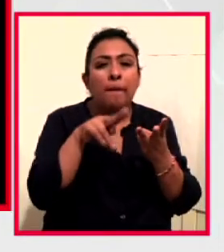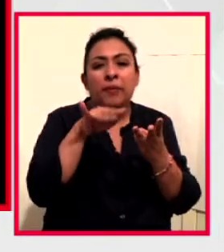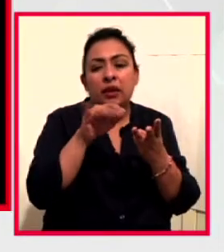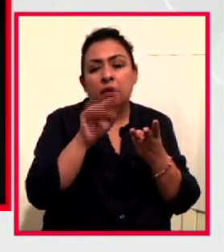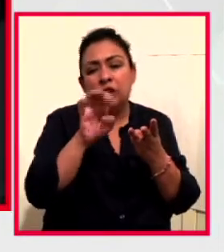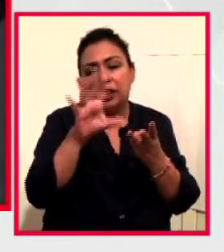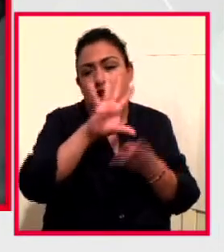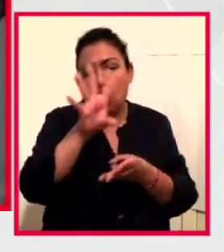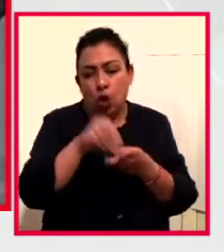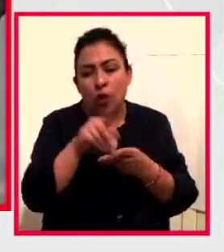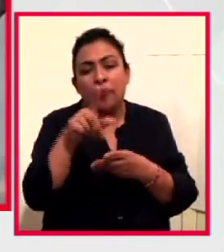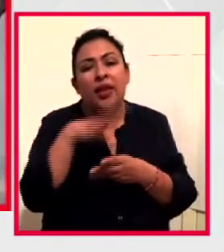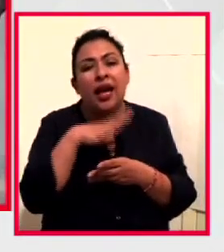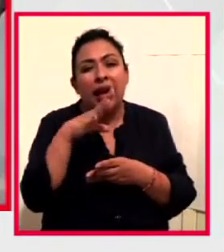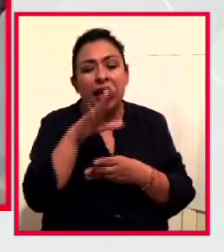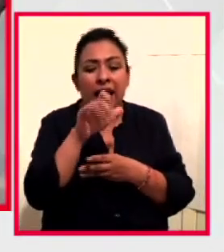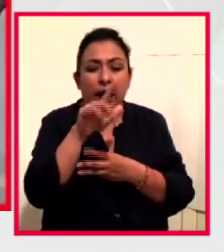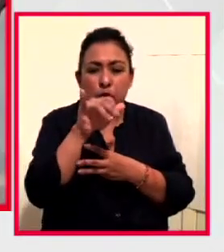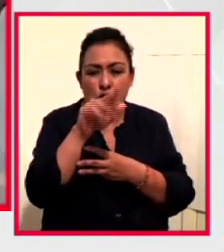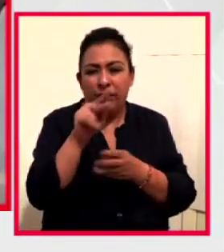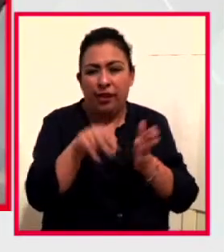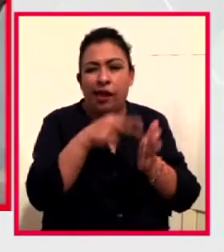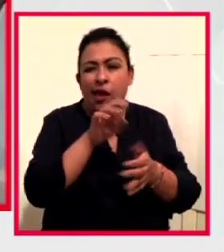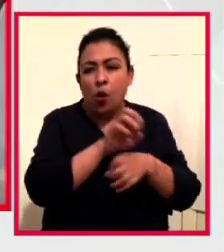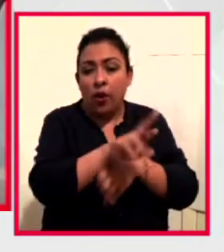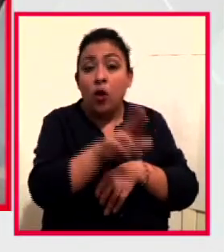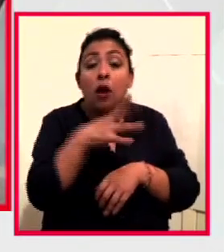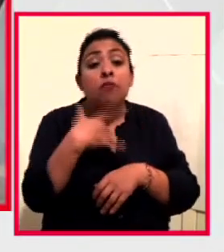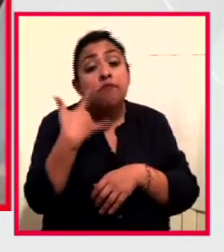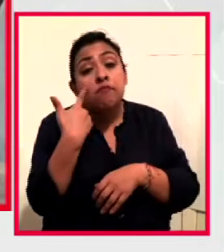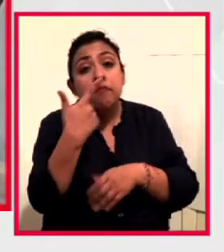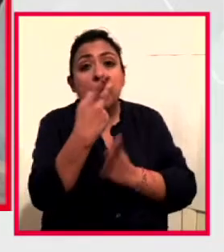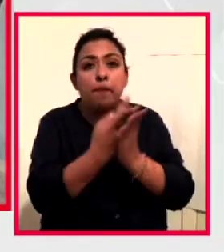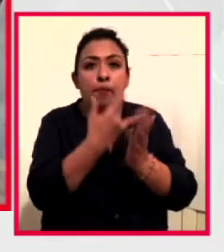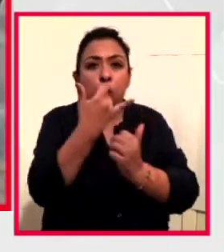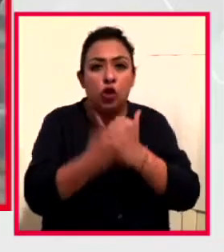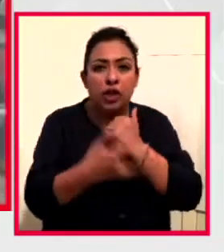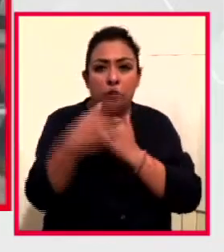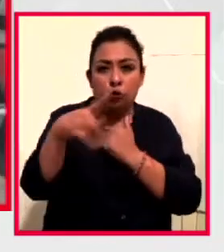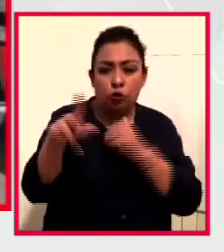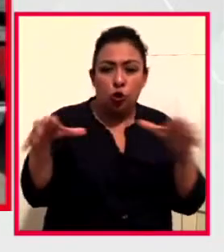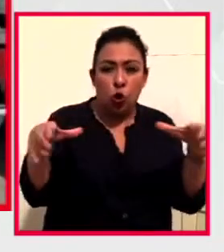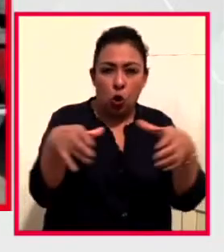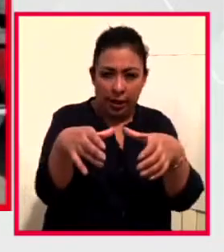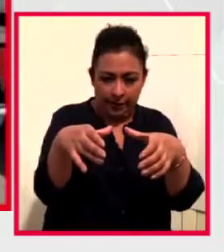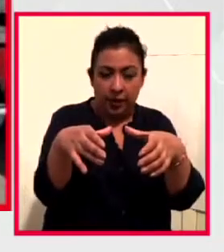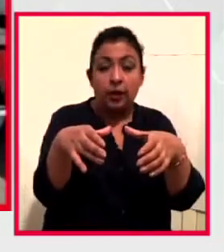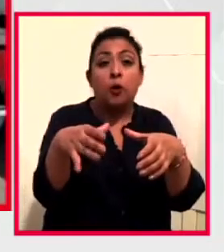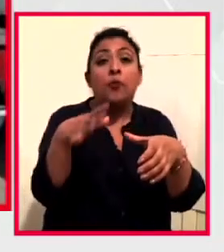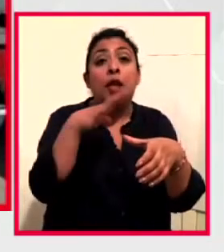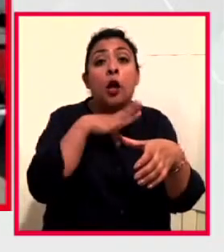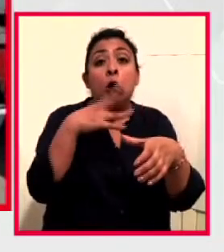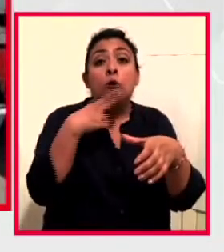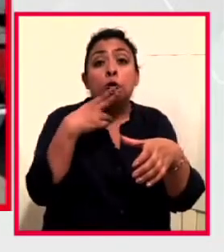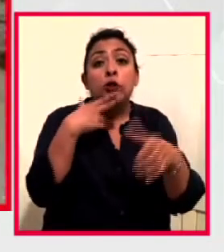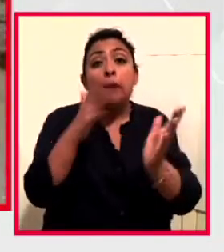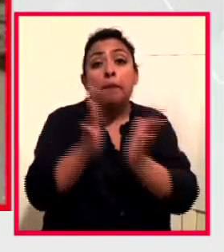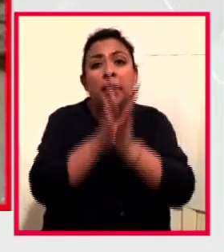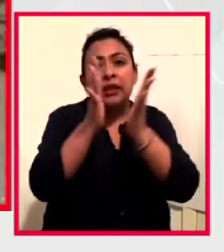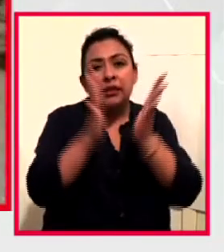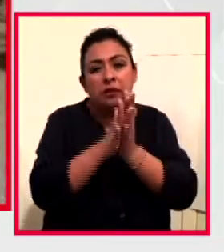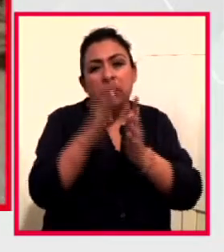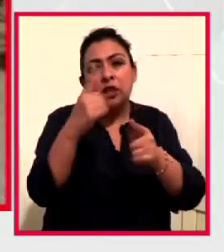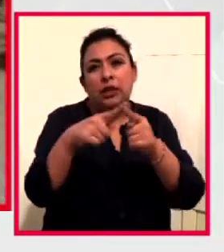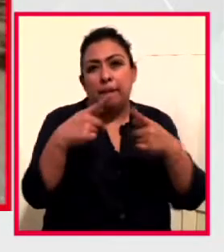ecuatoriana al borde. Es un recurrido por los proyectos que ha desarrollado este colectivo, que utiliza la participación ciudadana,